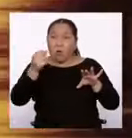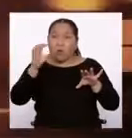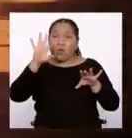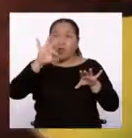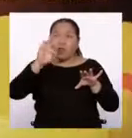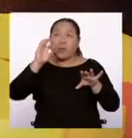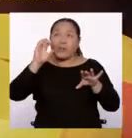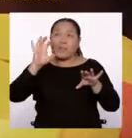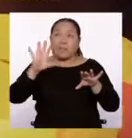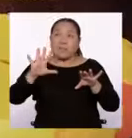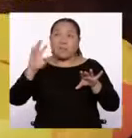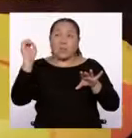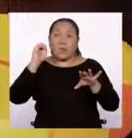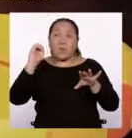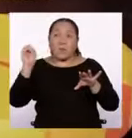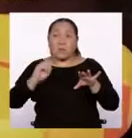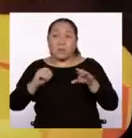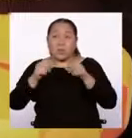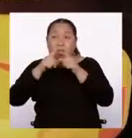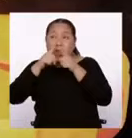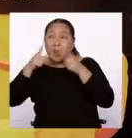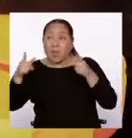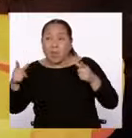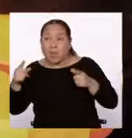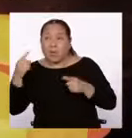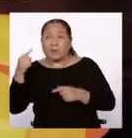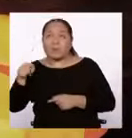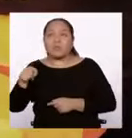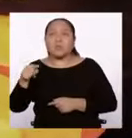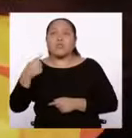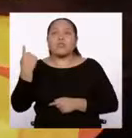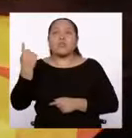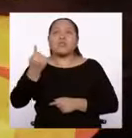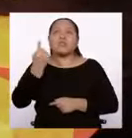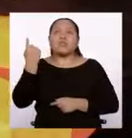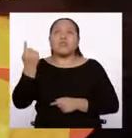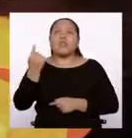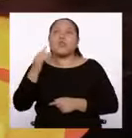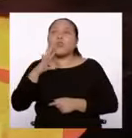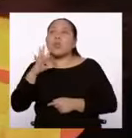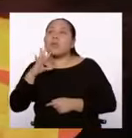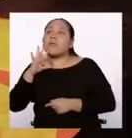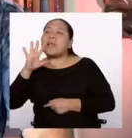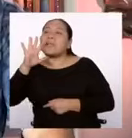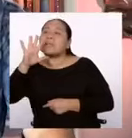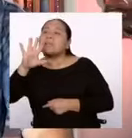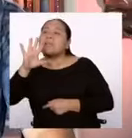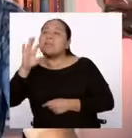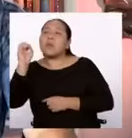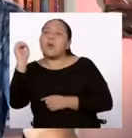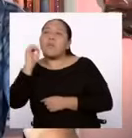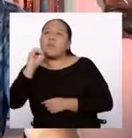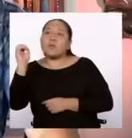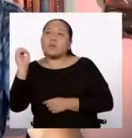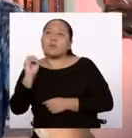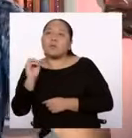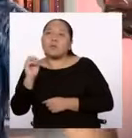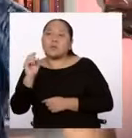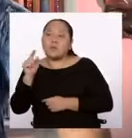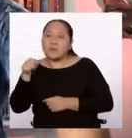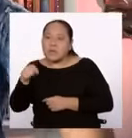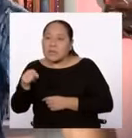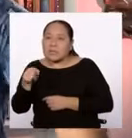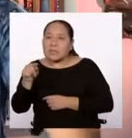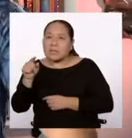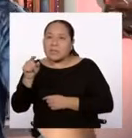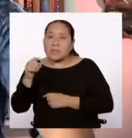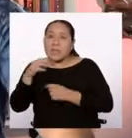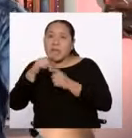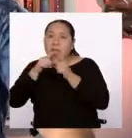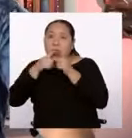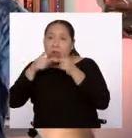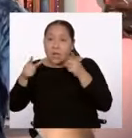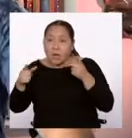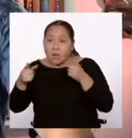diversidad idiomática que existe en el mundo es hablada solo por el 5% de la población mundial. Y obviamente esas son las lenguas que van a desaparecer. Entonces, si